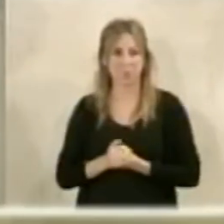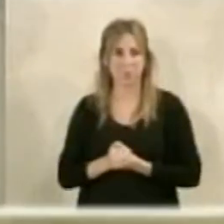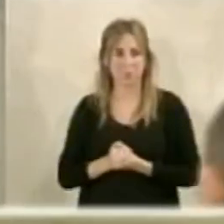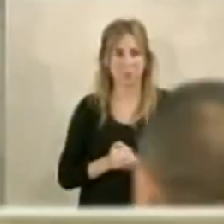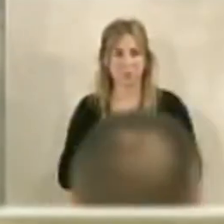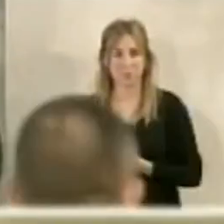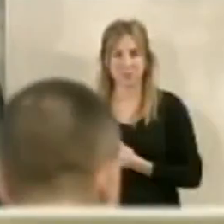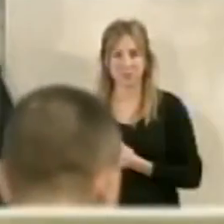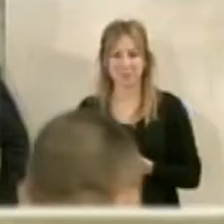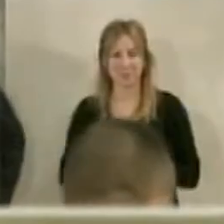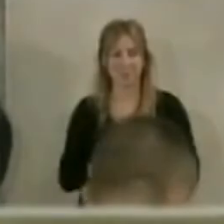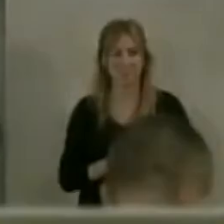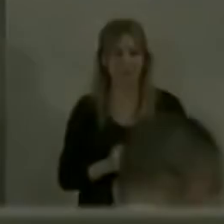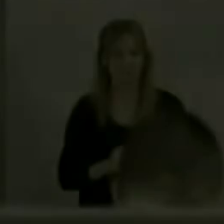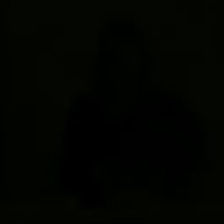gracias